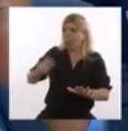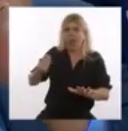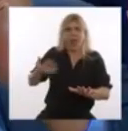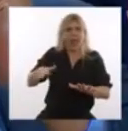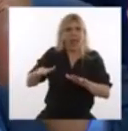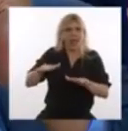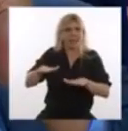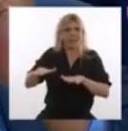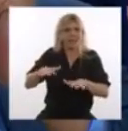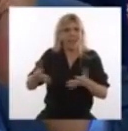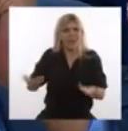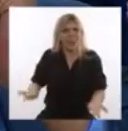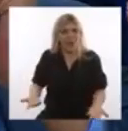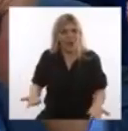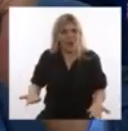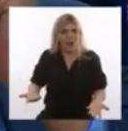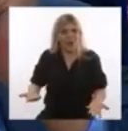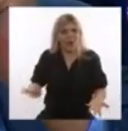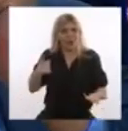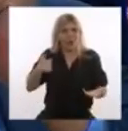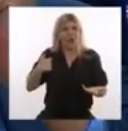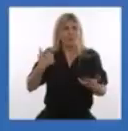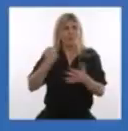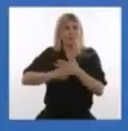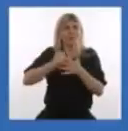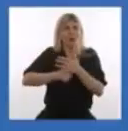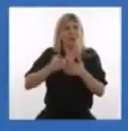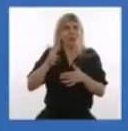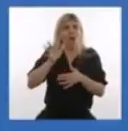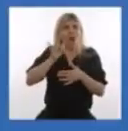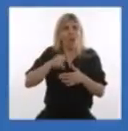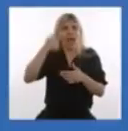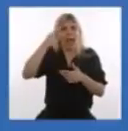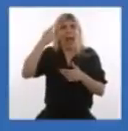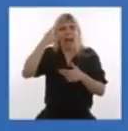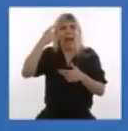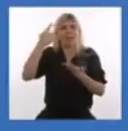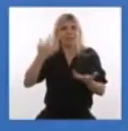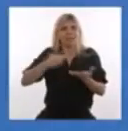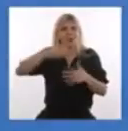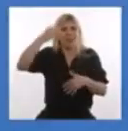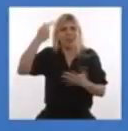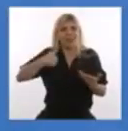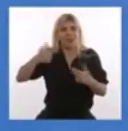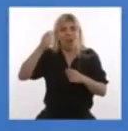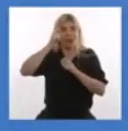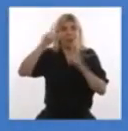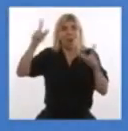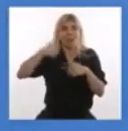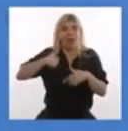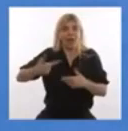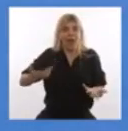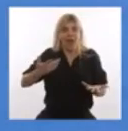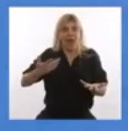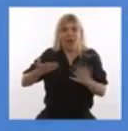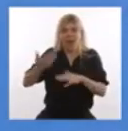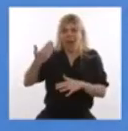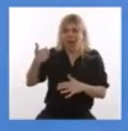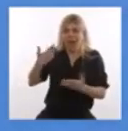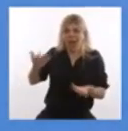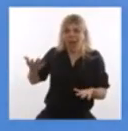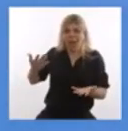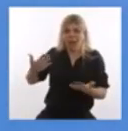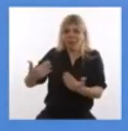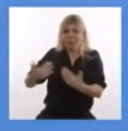Miren, yo intento hacer eso permanentemente. Y créanme que me asombra lo que fuimos capaces de hacer